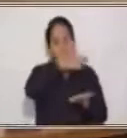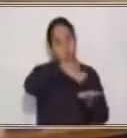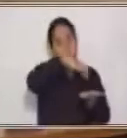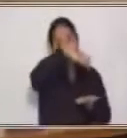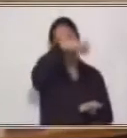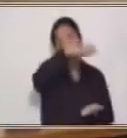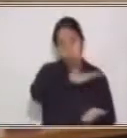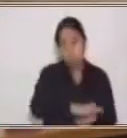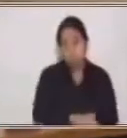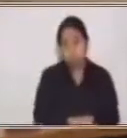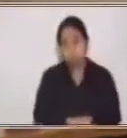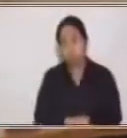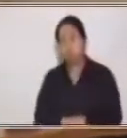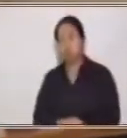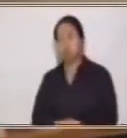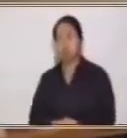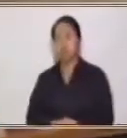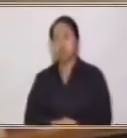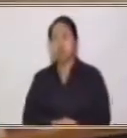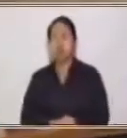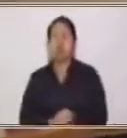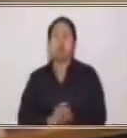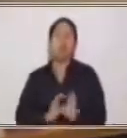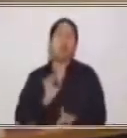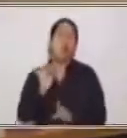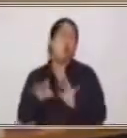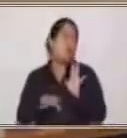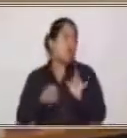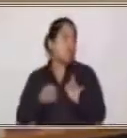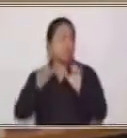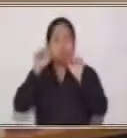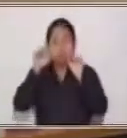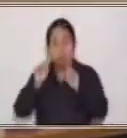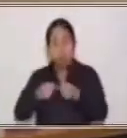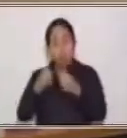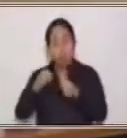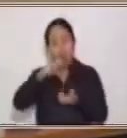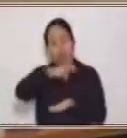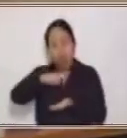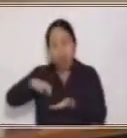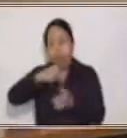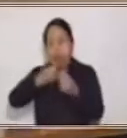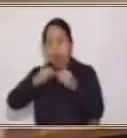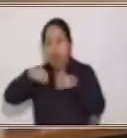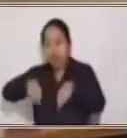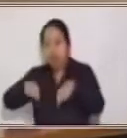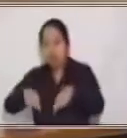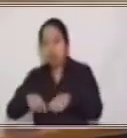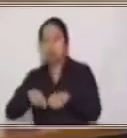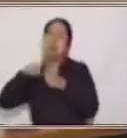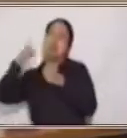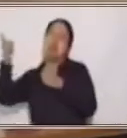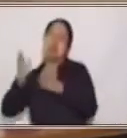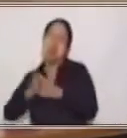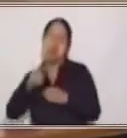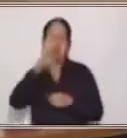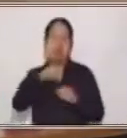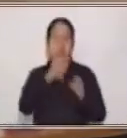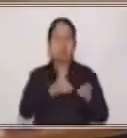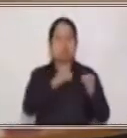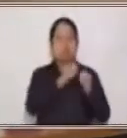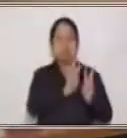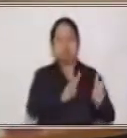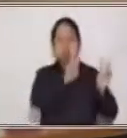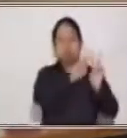por algunas razones no se puede producir entonces todo esto. Muy bien, en